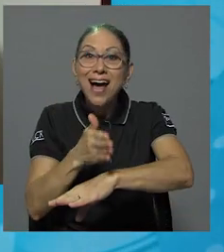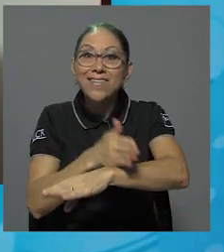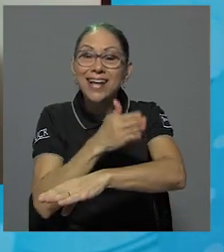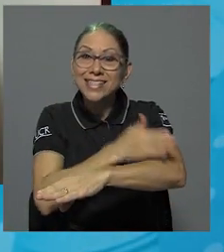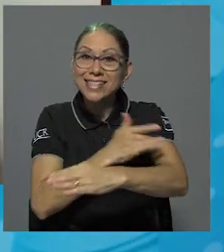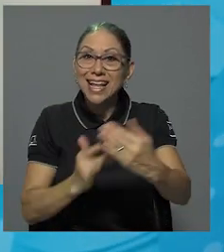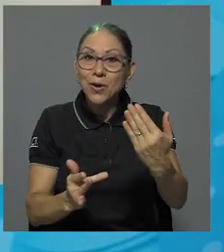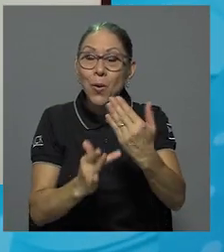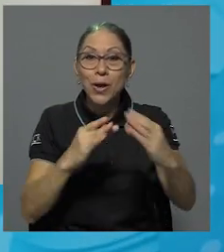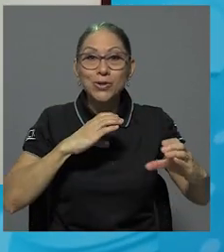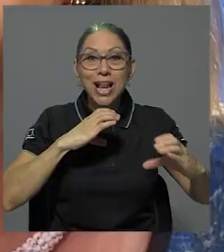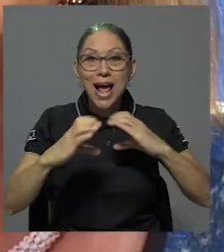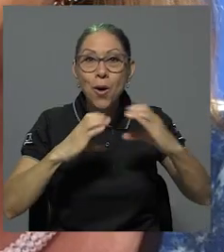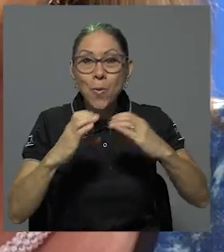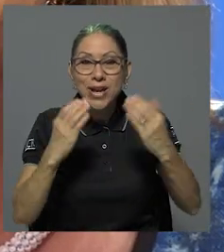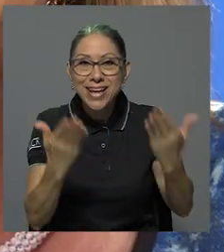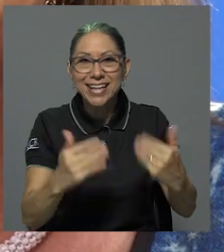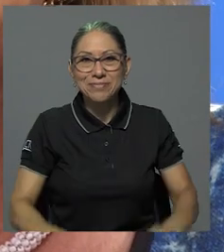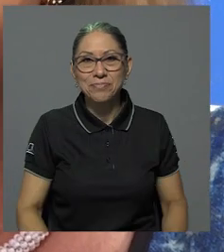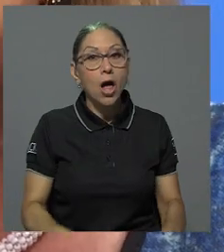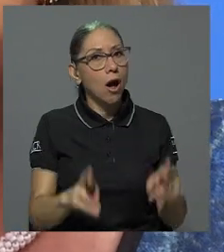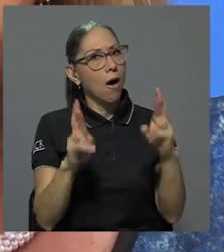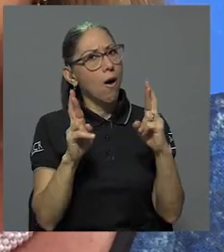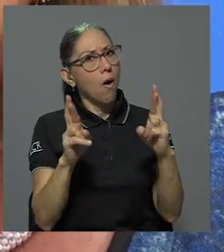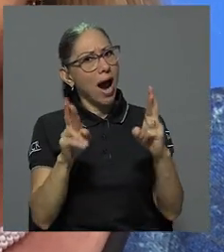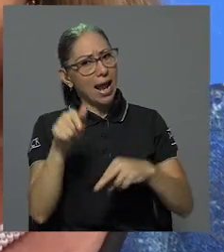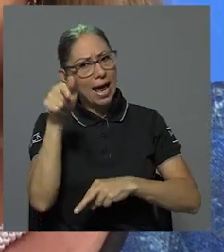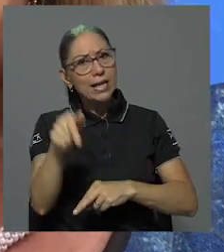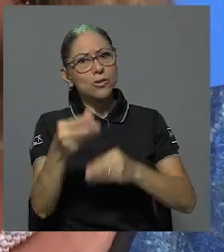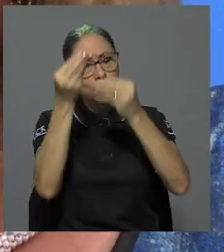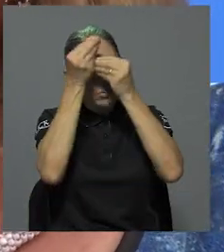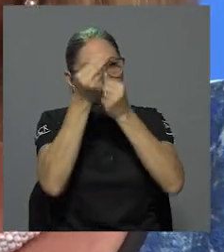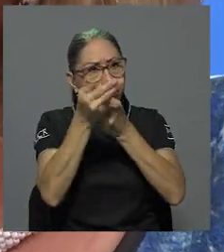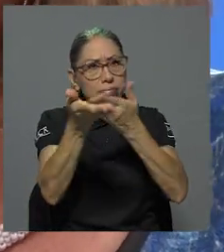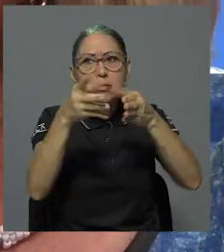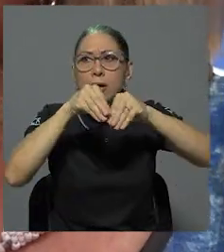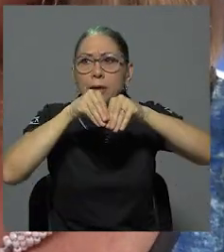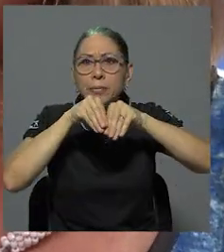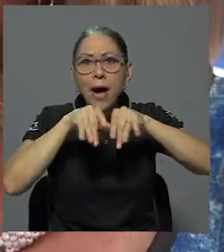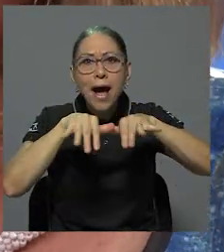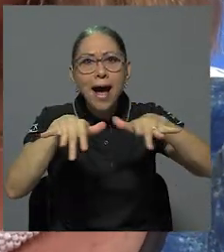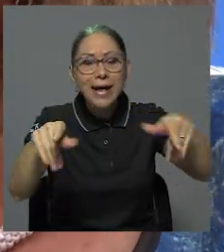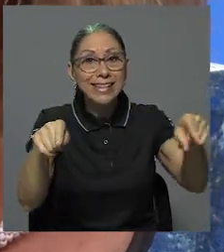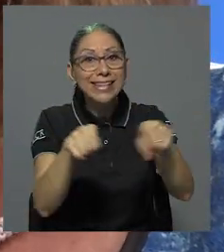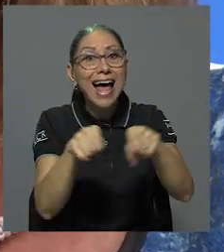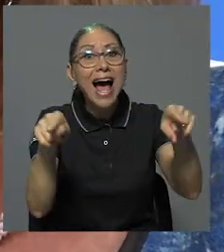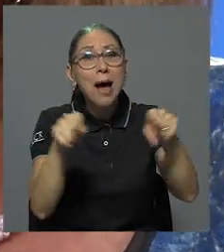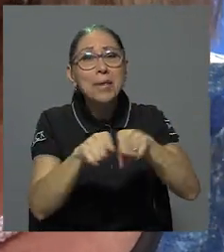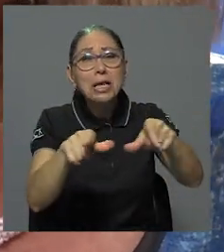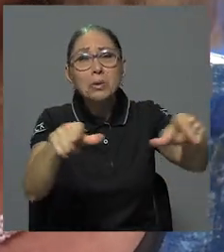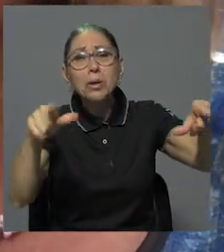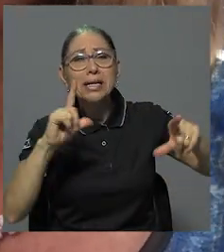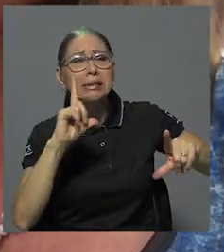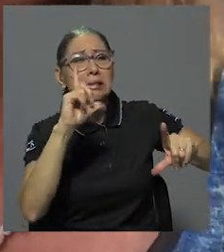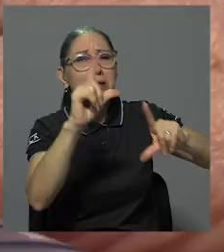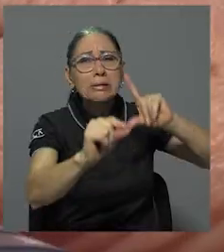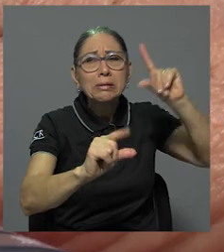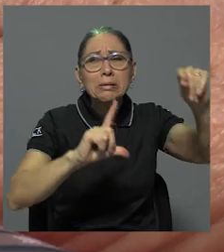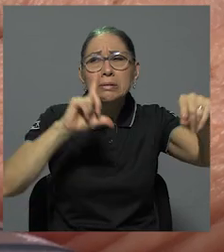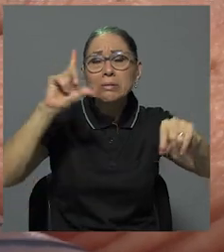comunicación. Ojalá esto se divulgue y se divulgue también en las zonas rurales.